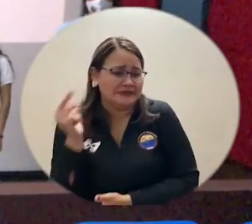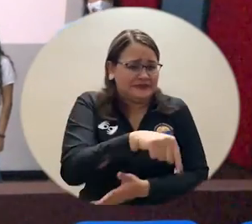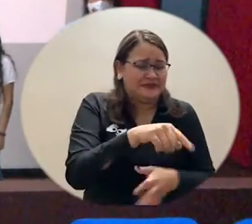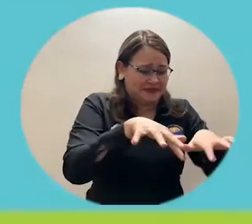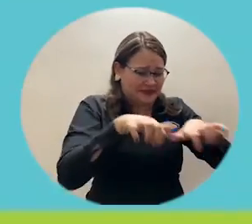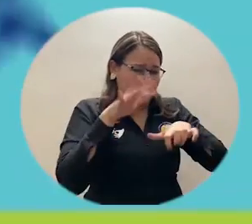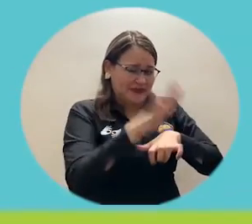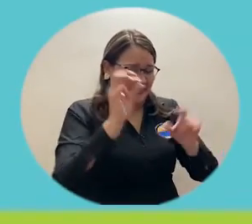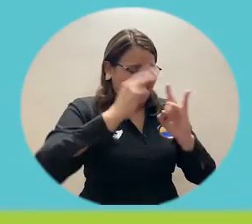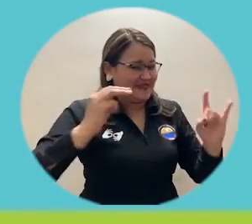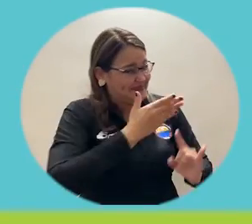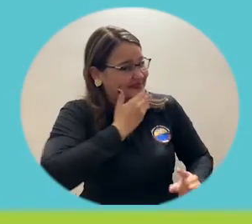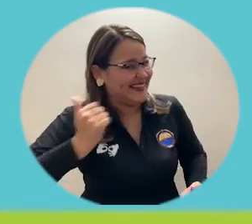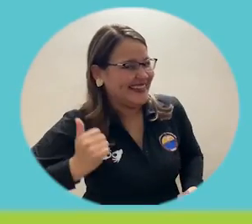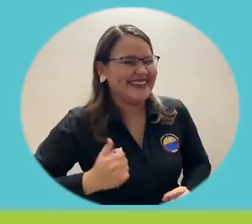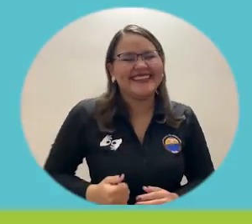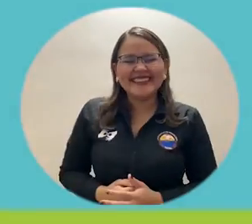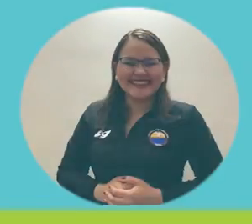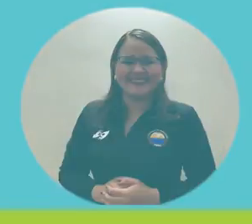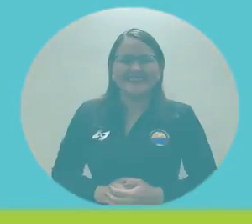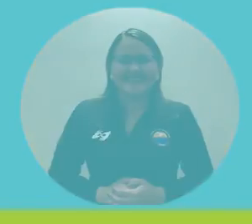Universidad del Magdalena, más incluyente e innovadora.